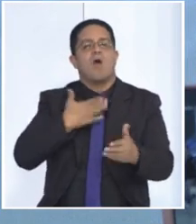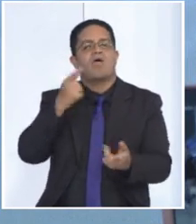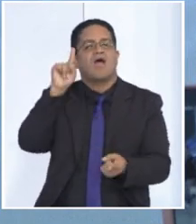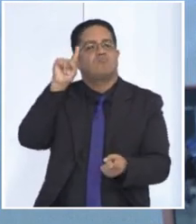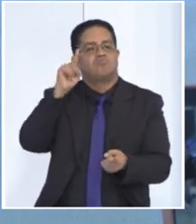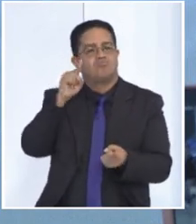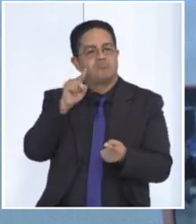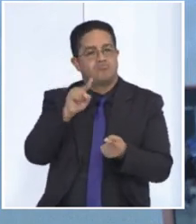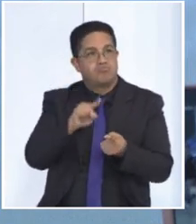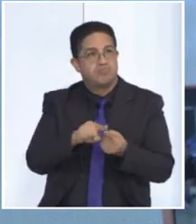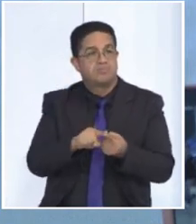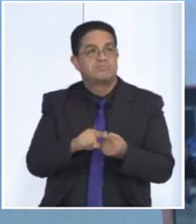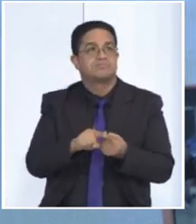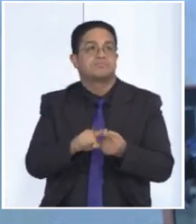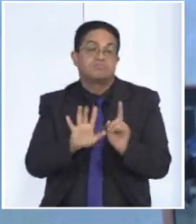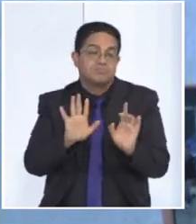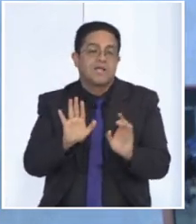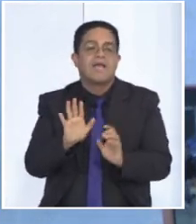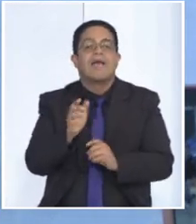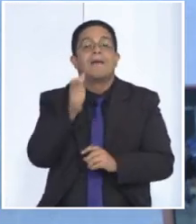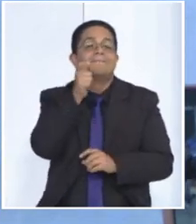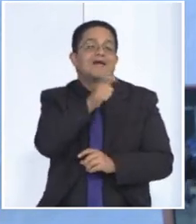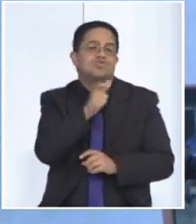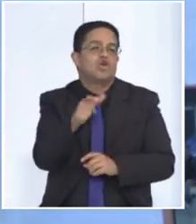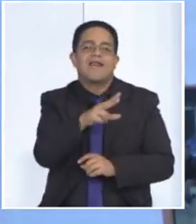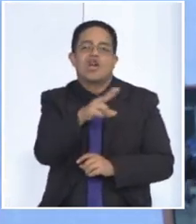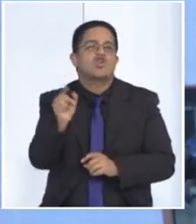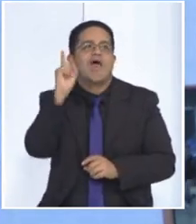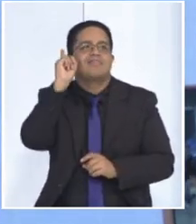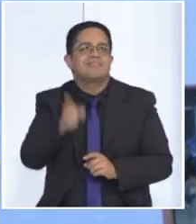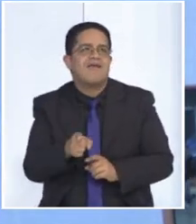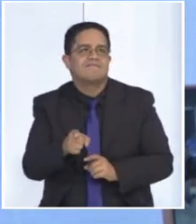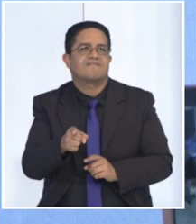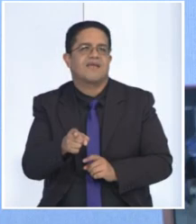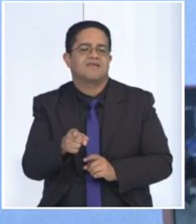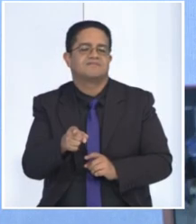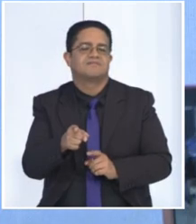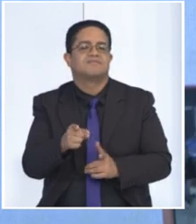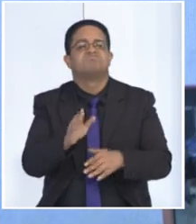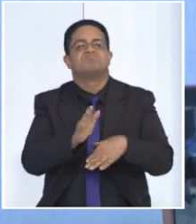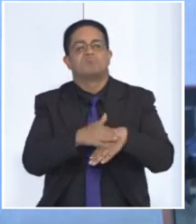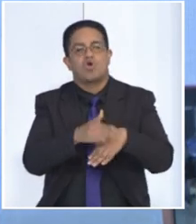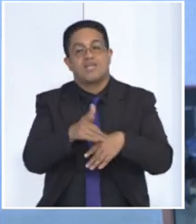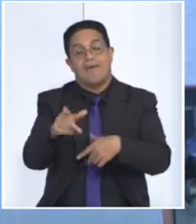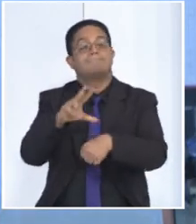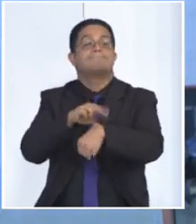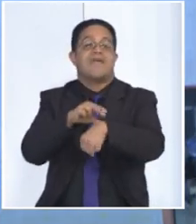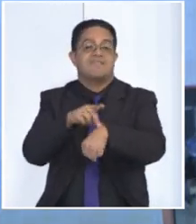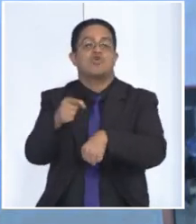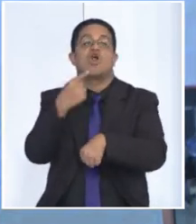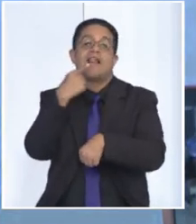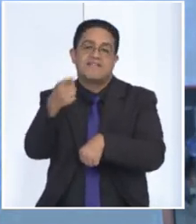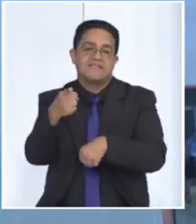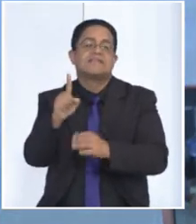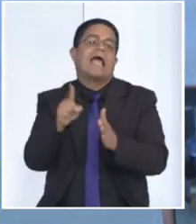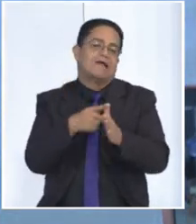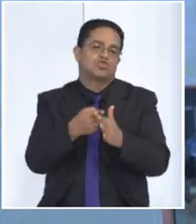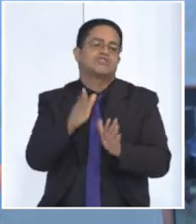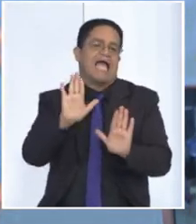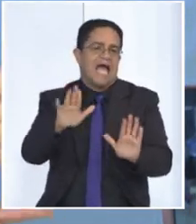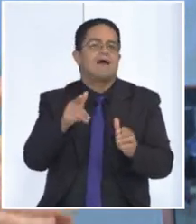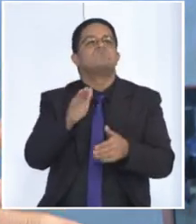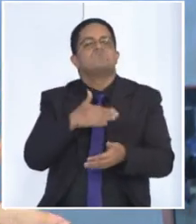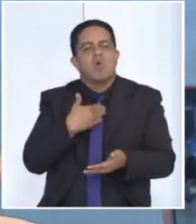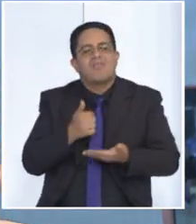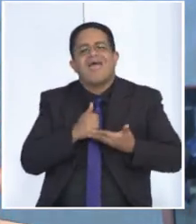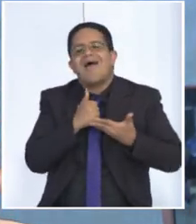adulcorantes para aquellas personas que no deben consumir azúcar refinada porque es indicación médica o terapéutica, inclusive nutricional, pues por supuesto el adulcorante puede